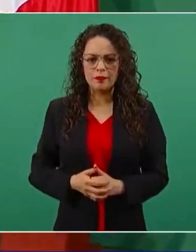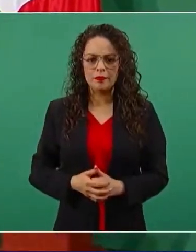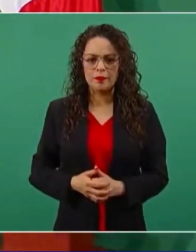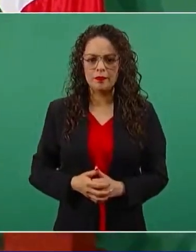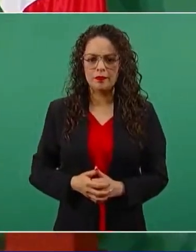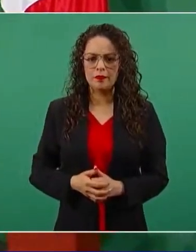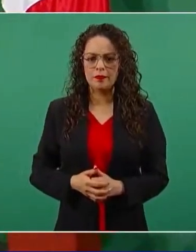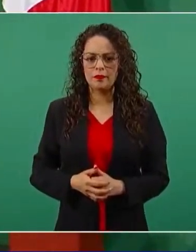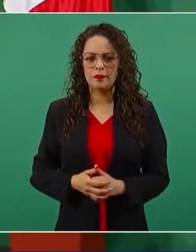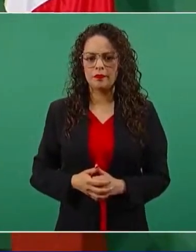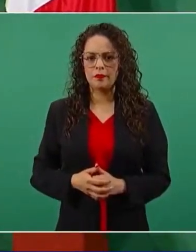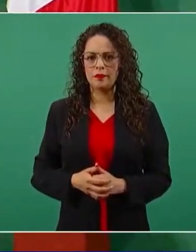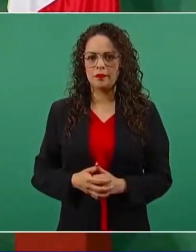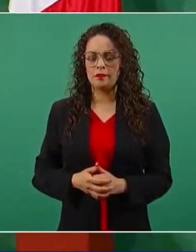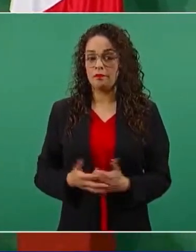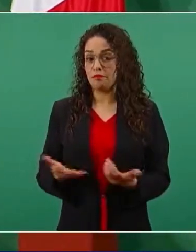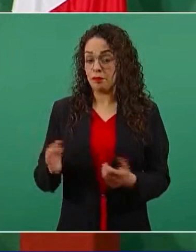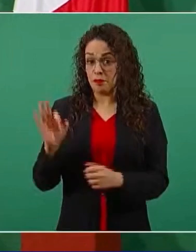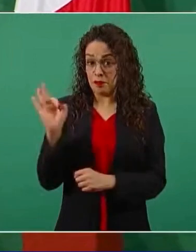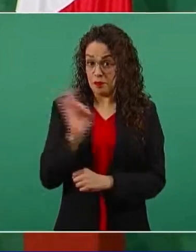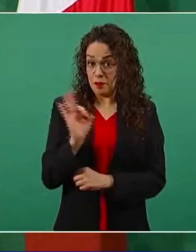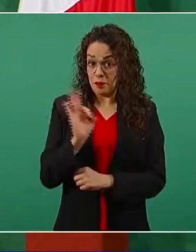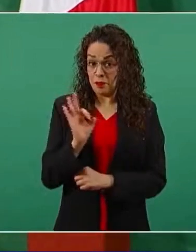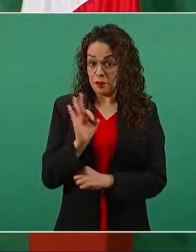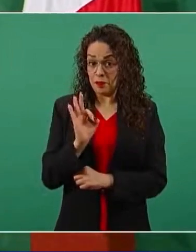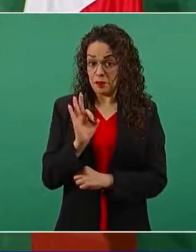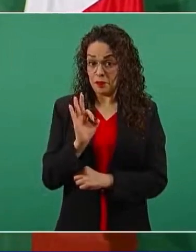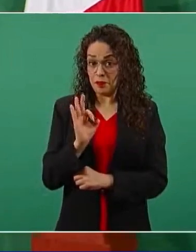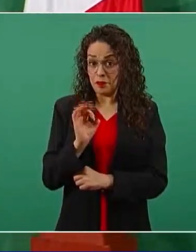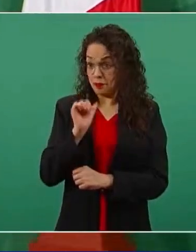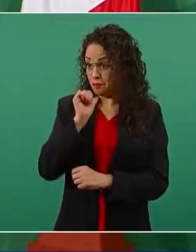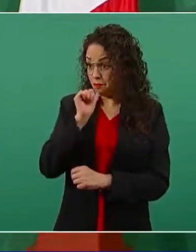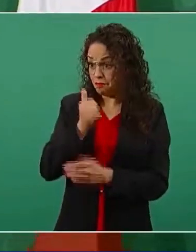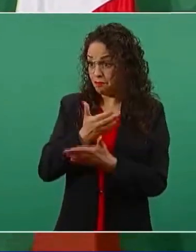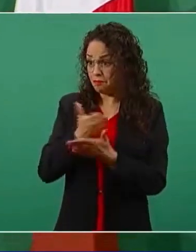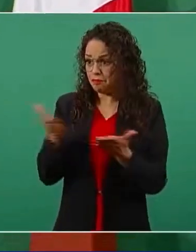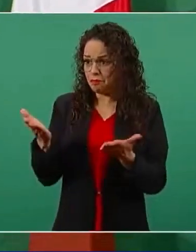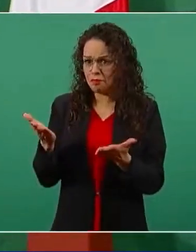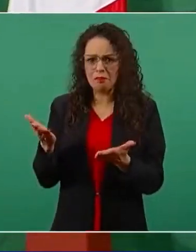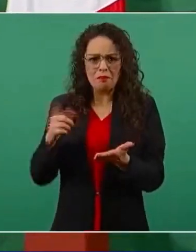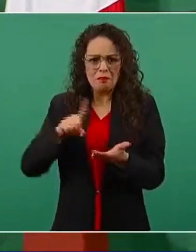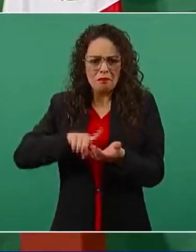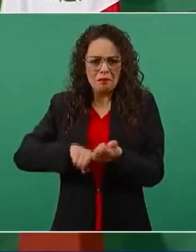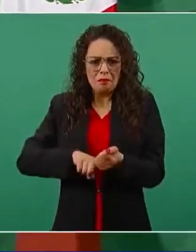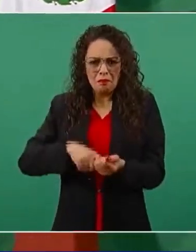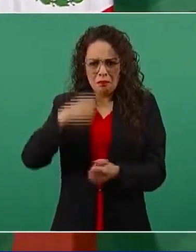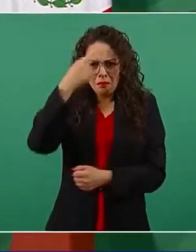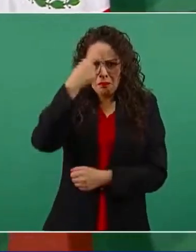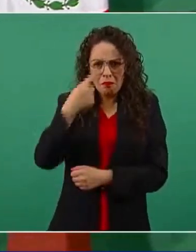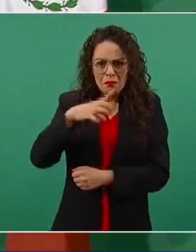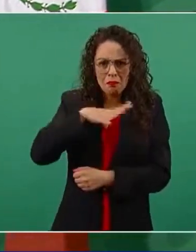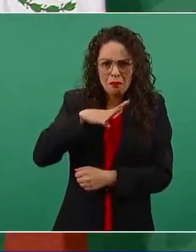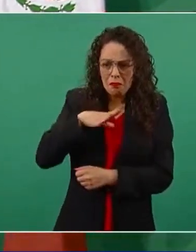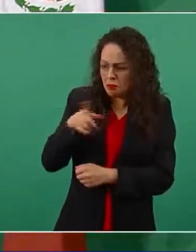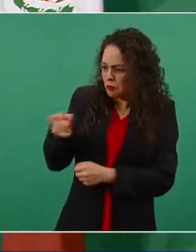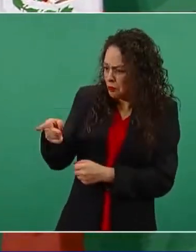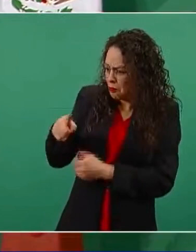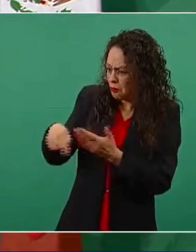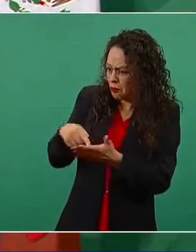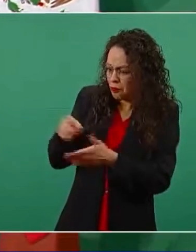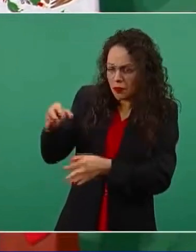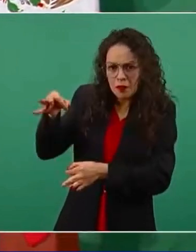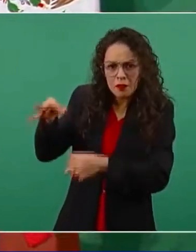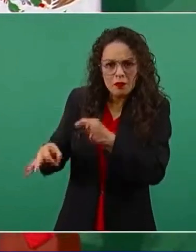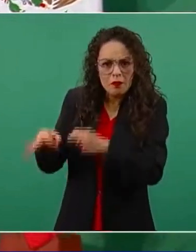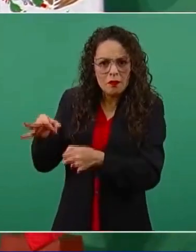Si no, ¿para qué se creó la Fiscalía electoral?